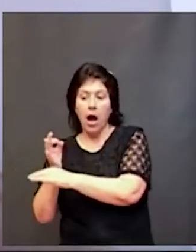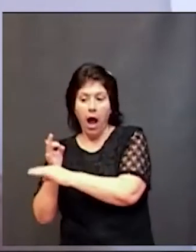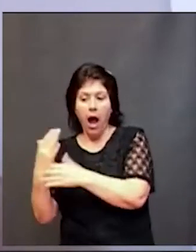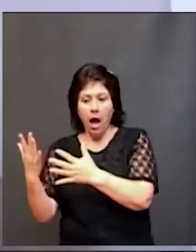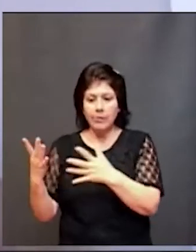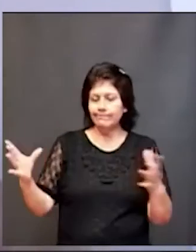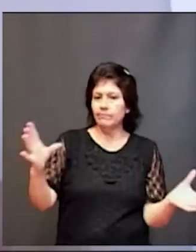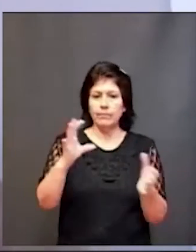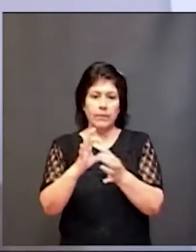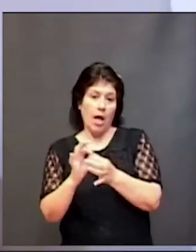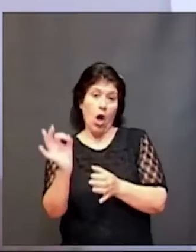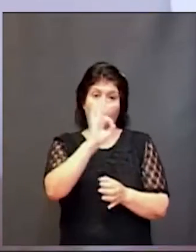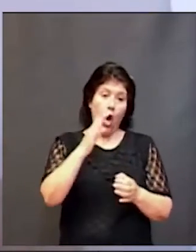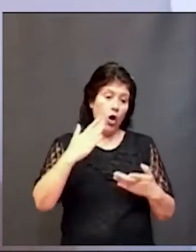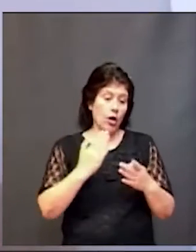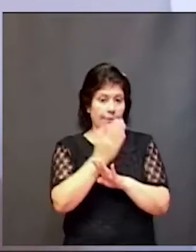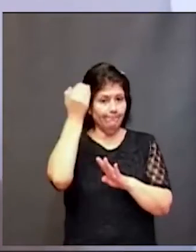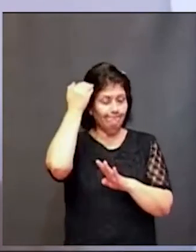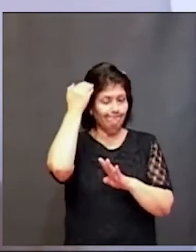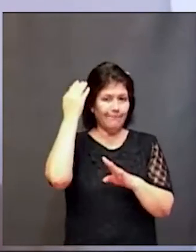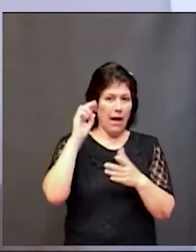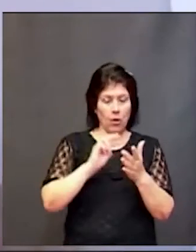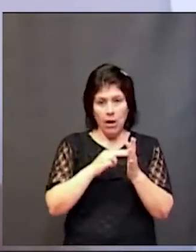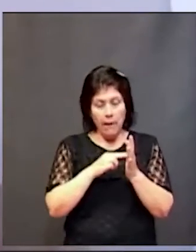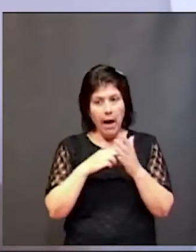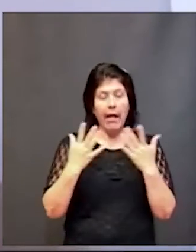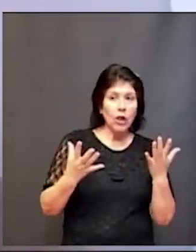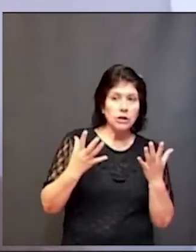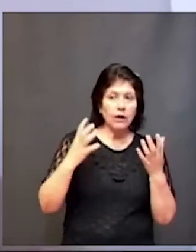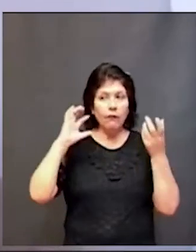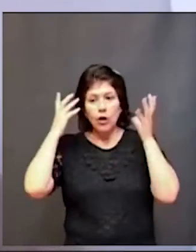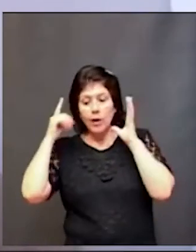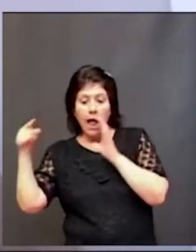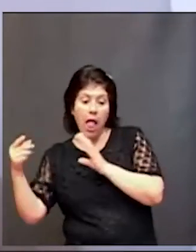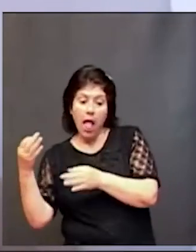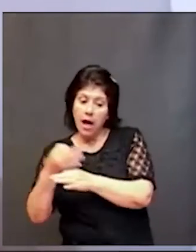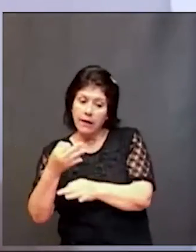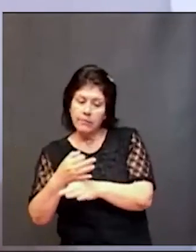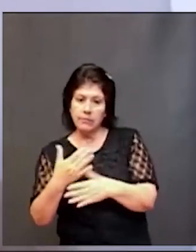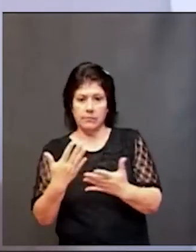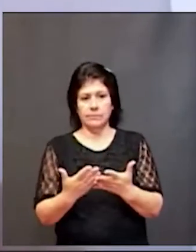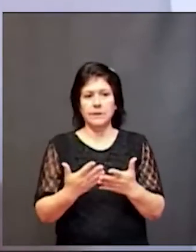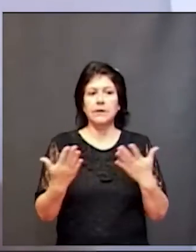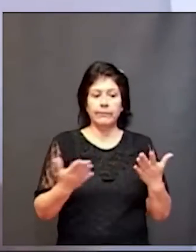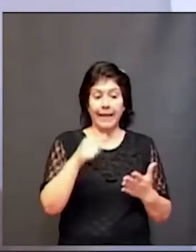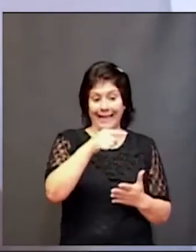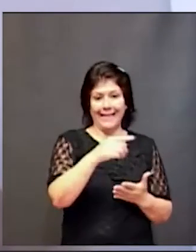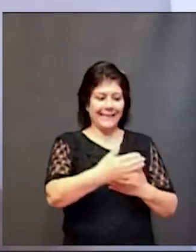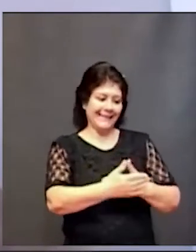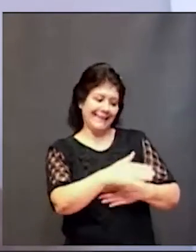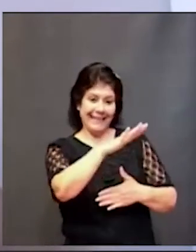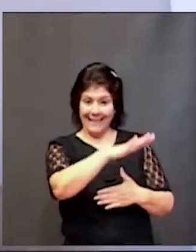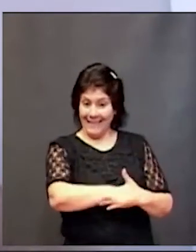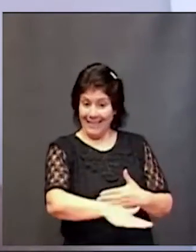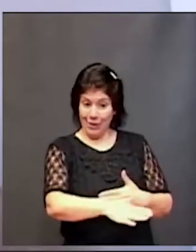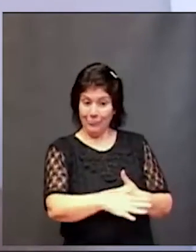fonaudióloga es importante tener todo ese equipo de acompañamiento para que ese niño se recupere las horas de vuelo como se